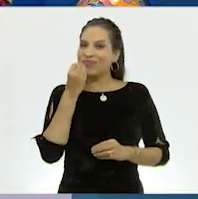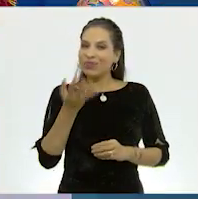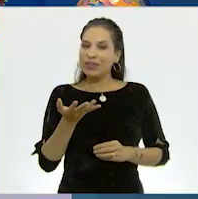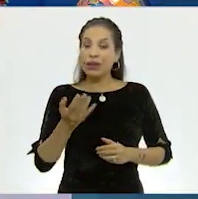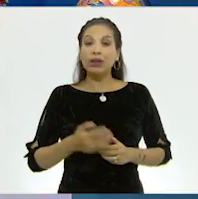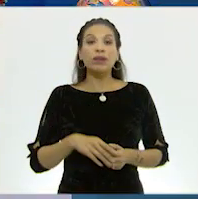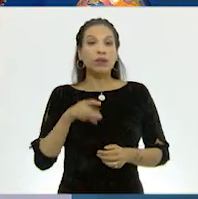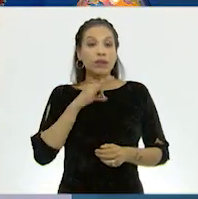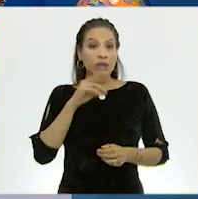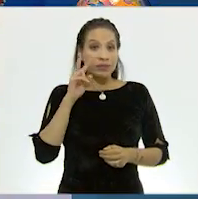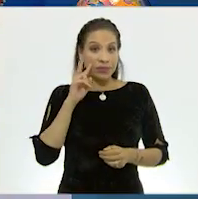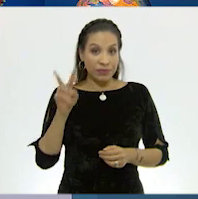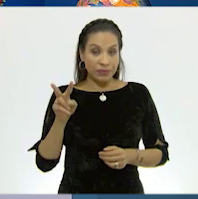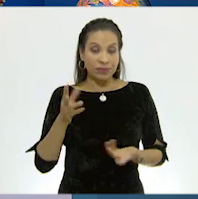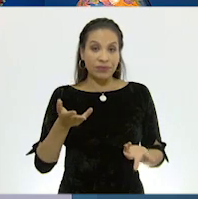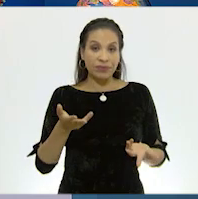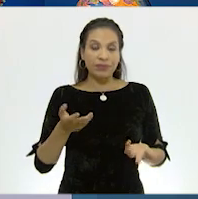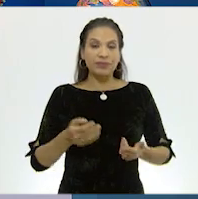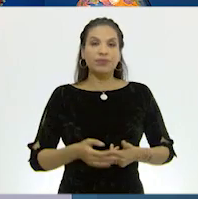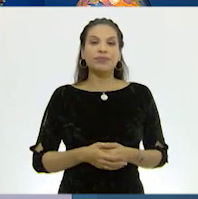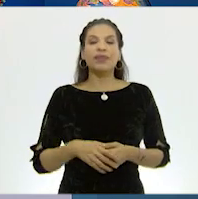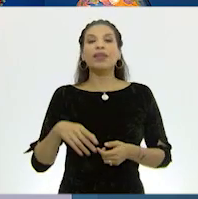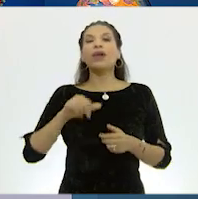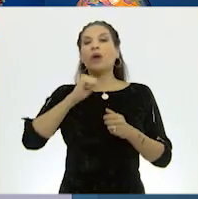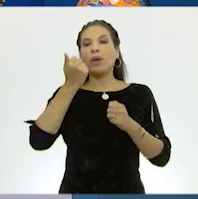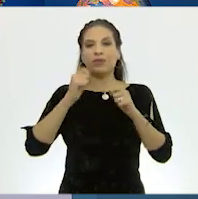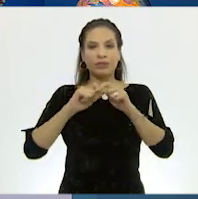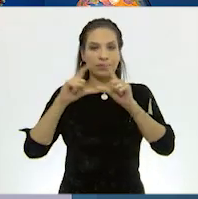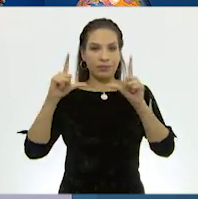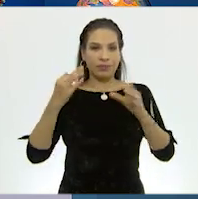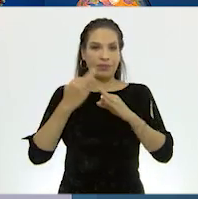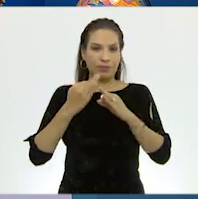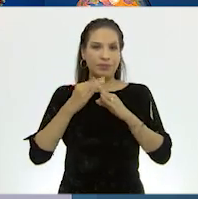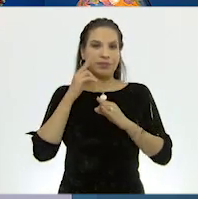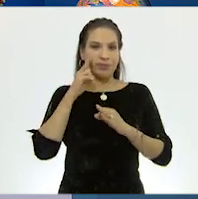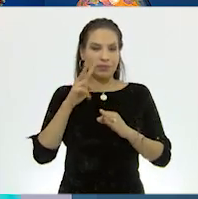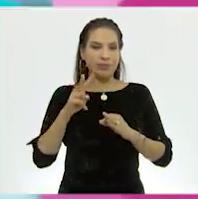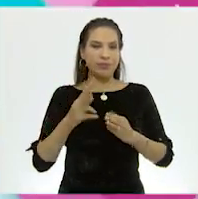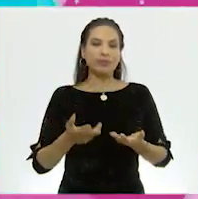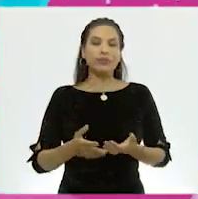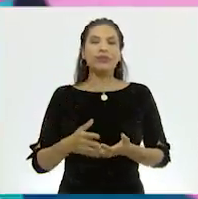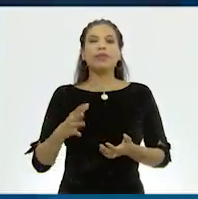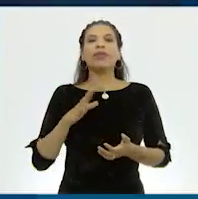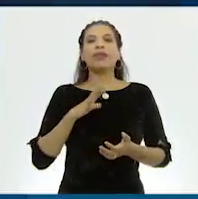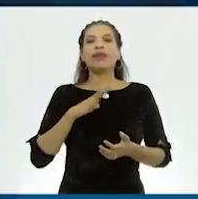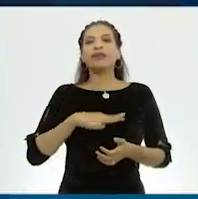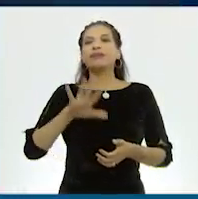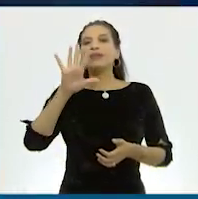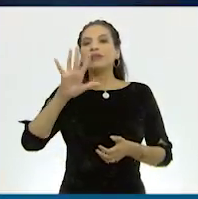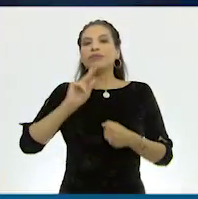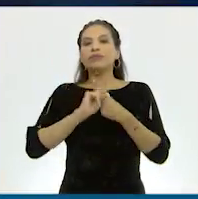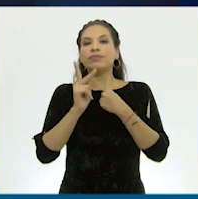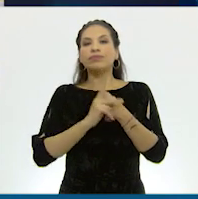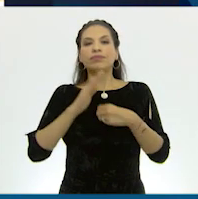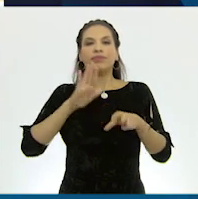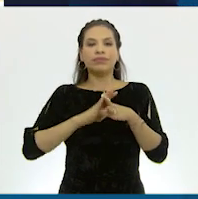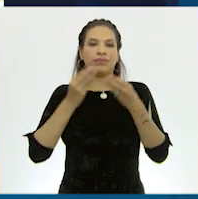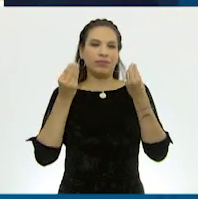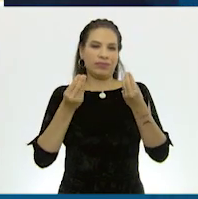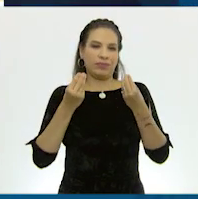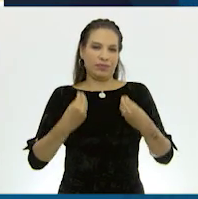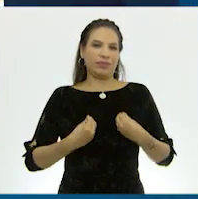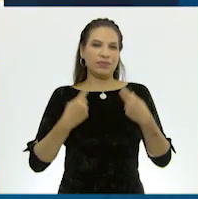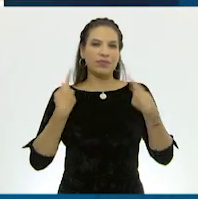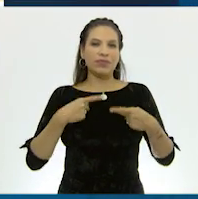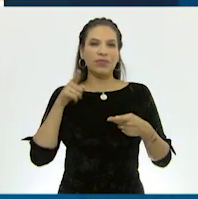Como podemos observar, en la siguiente tabla que vamos a ver, ahí están los cinco países más poblados de